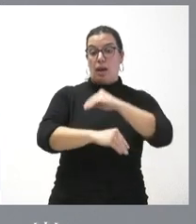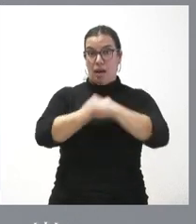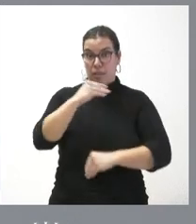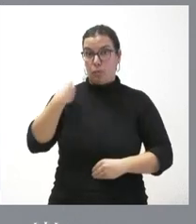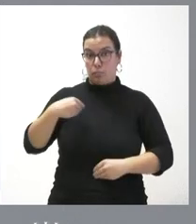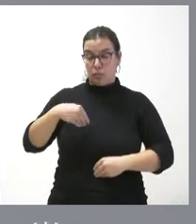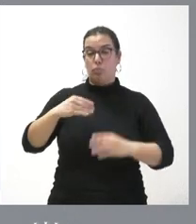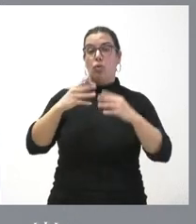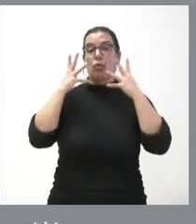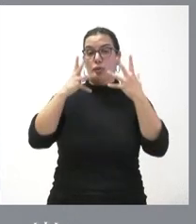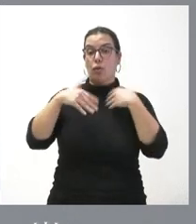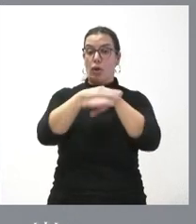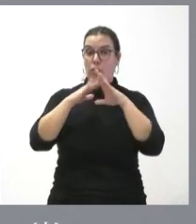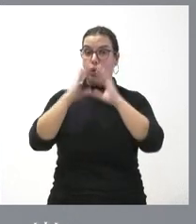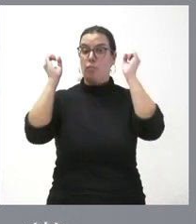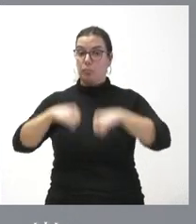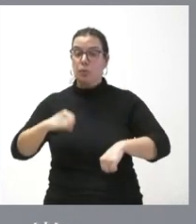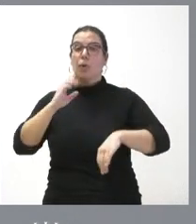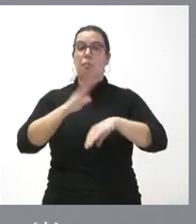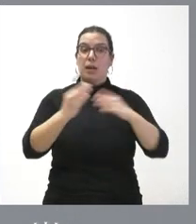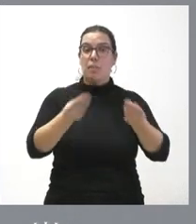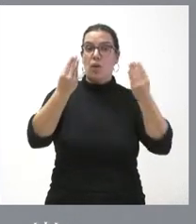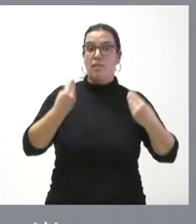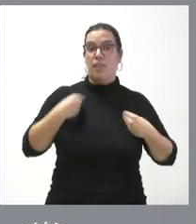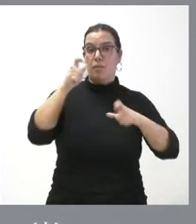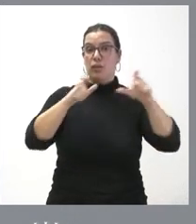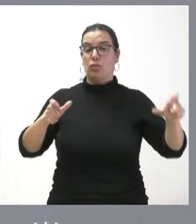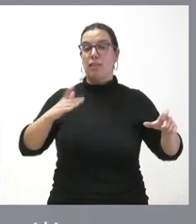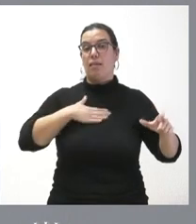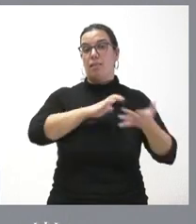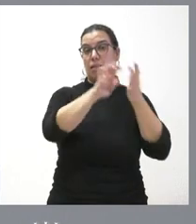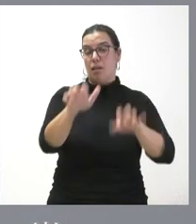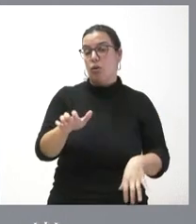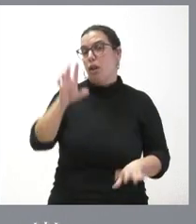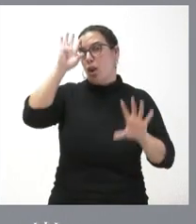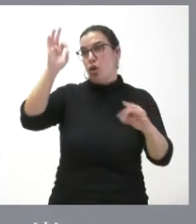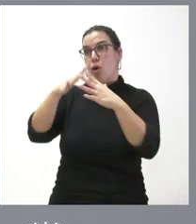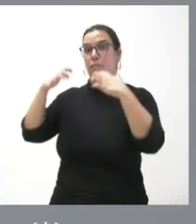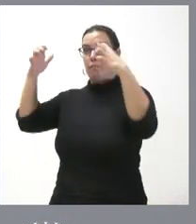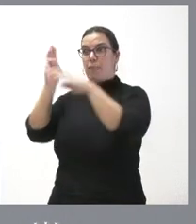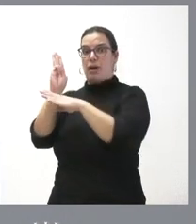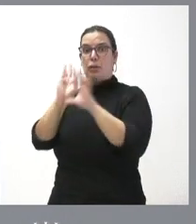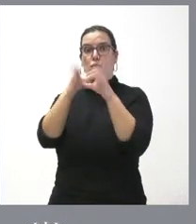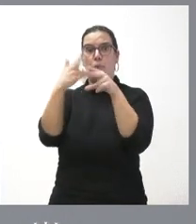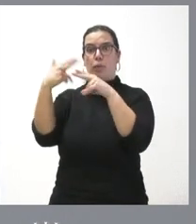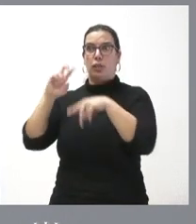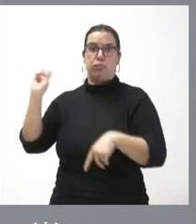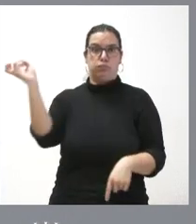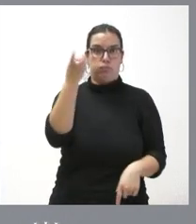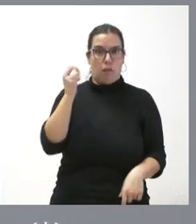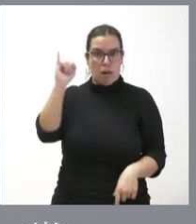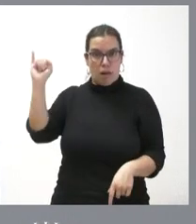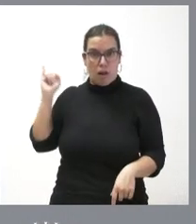con acuerdos que creemos que mejoran la vida de las personas de Castilla y León y lógicamente pues en el Parlamento hay ocho partidos políticos y